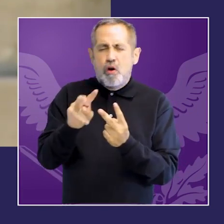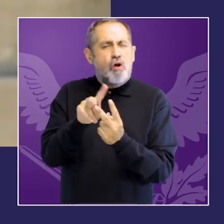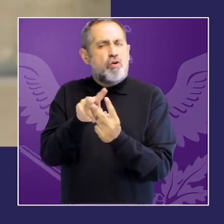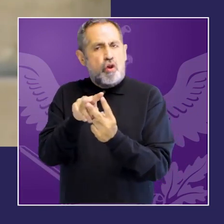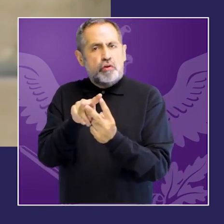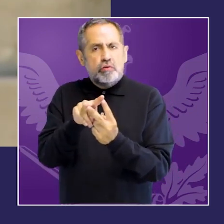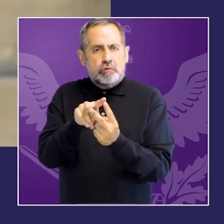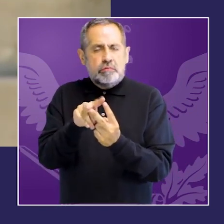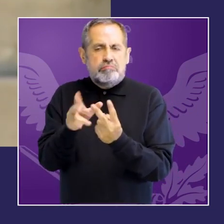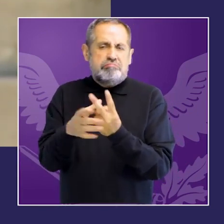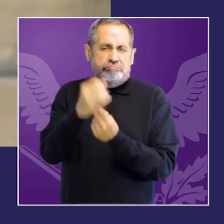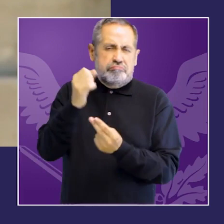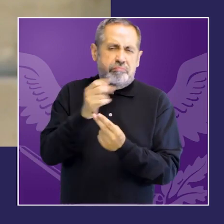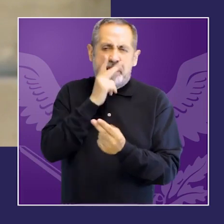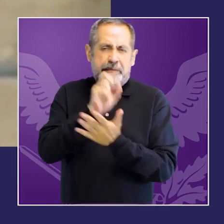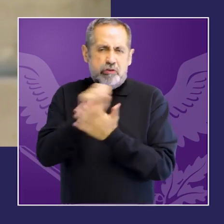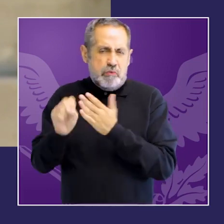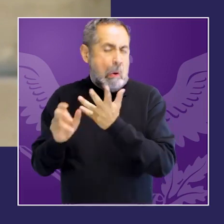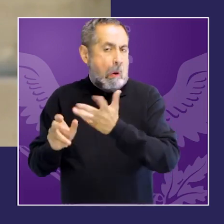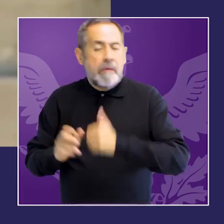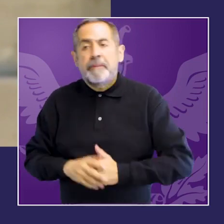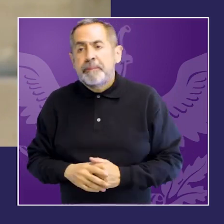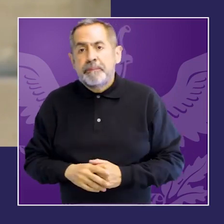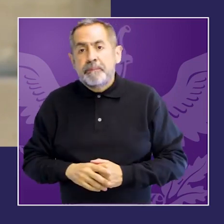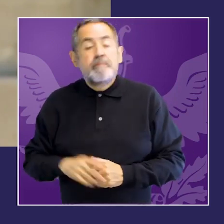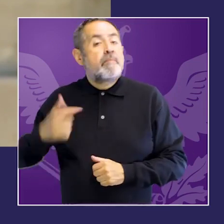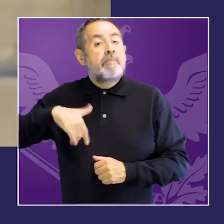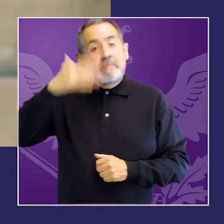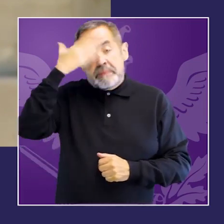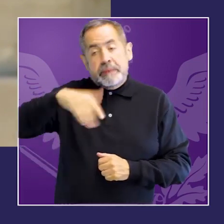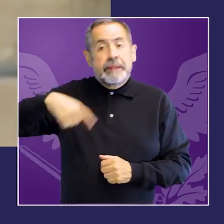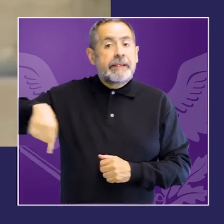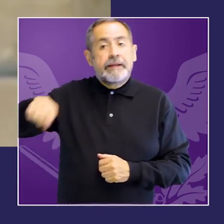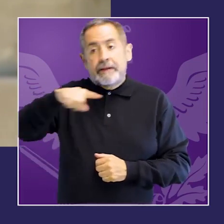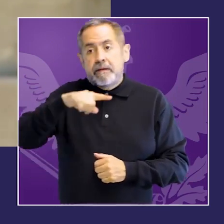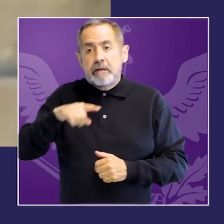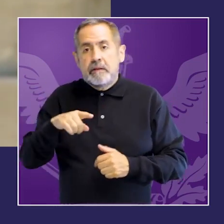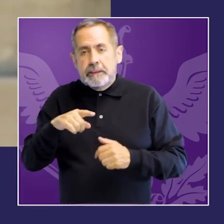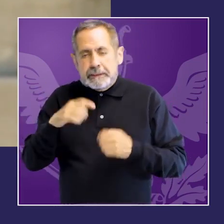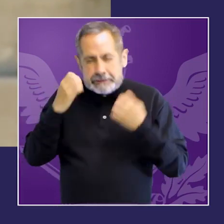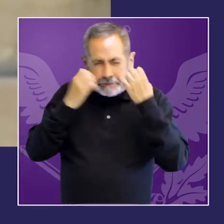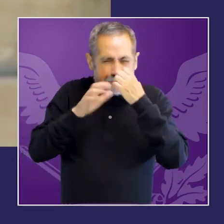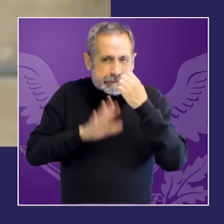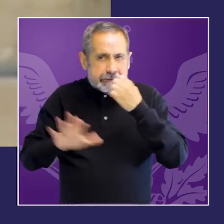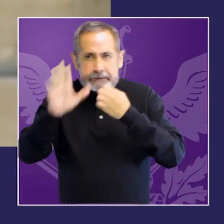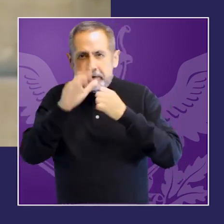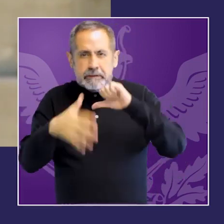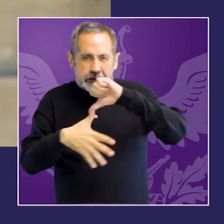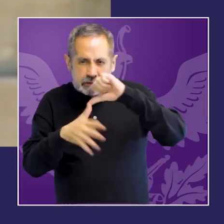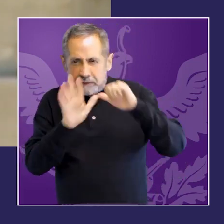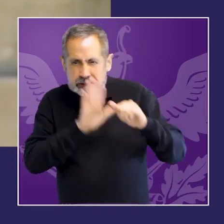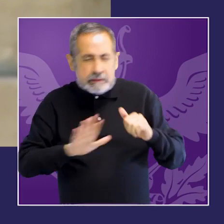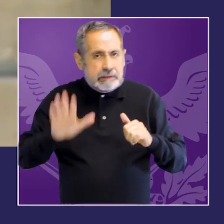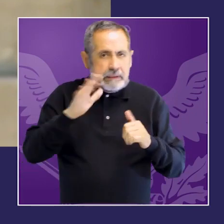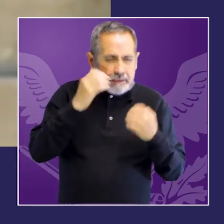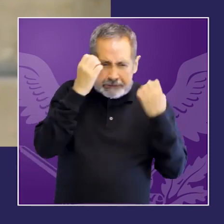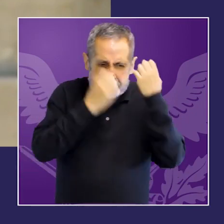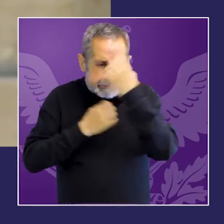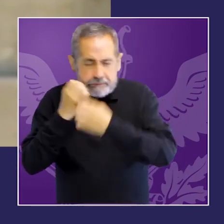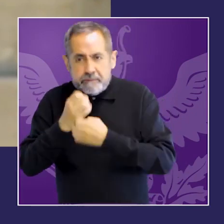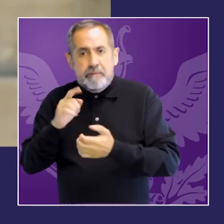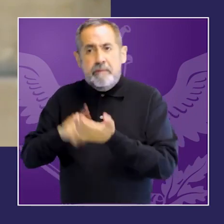el tercer informe hemisférico publicado en 2018 y se está evaluando actualmente en el marco de la cuarta ronda de evaluación.